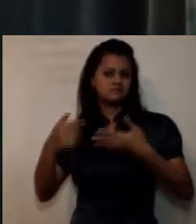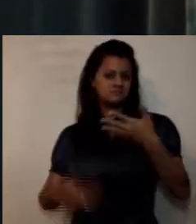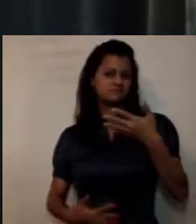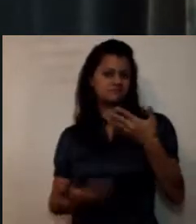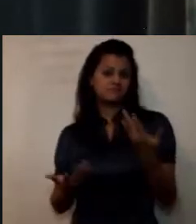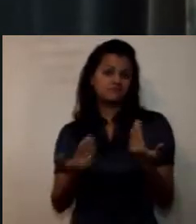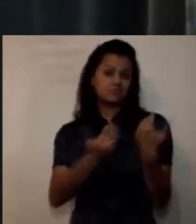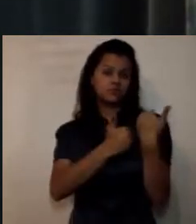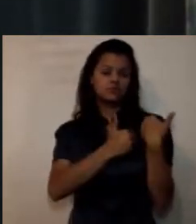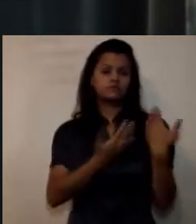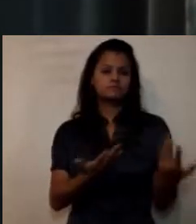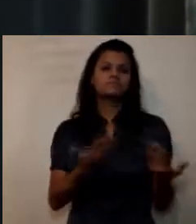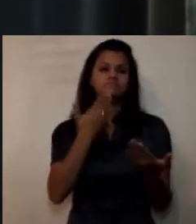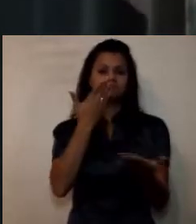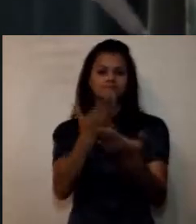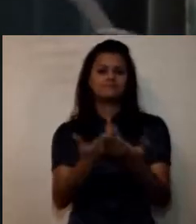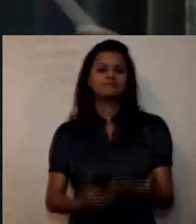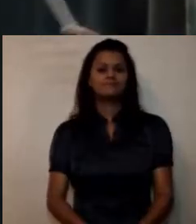influencia muchas gracias